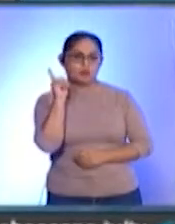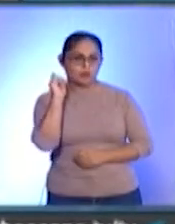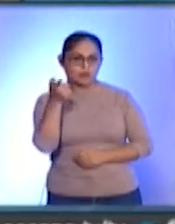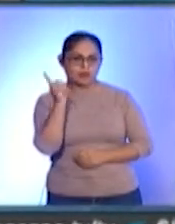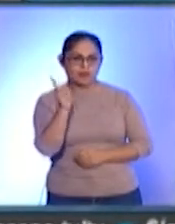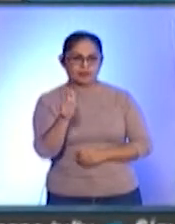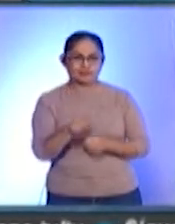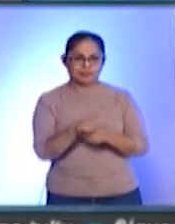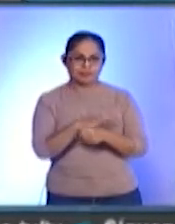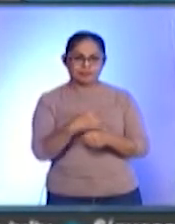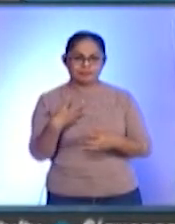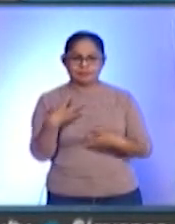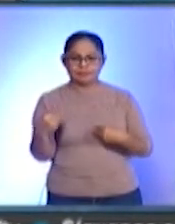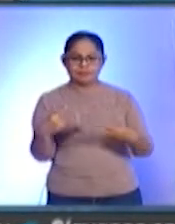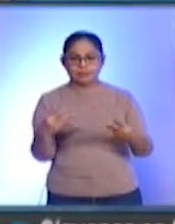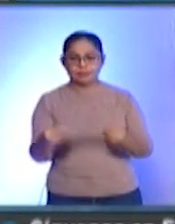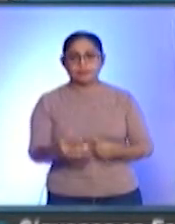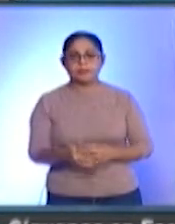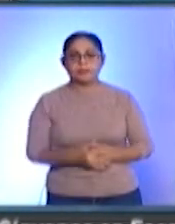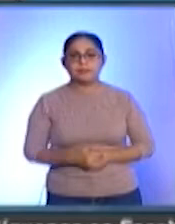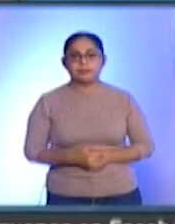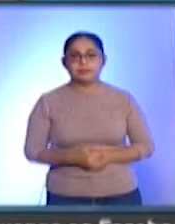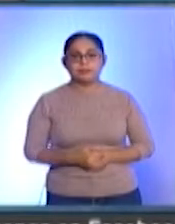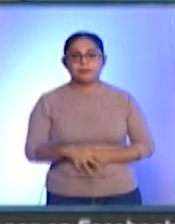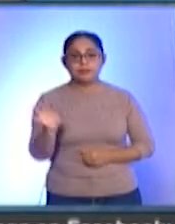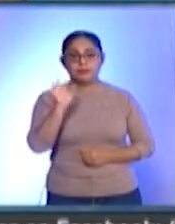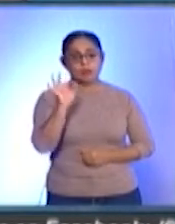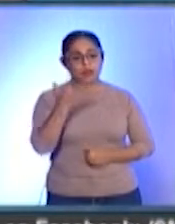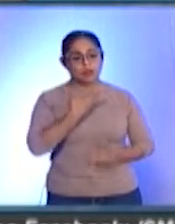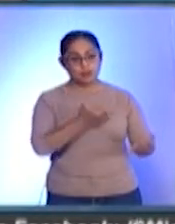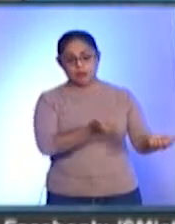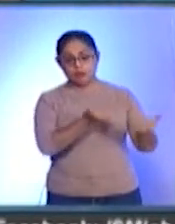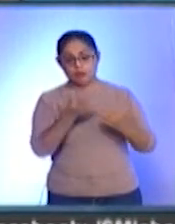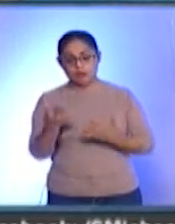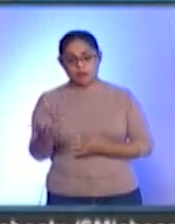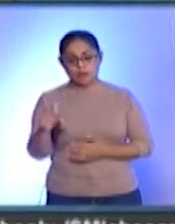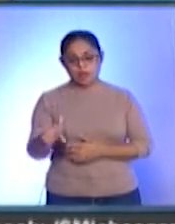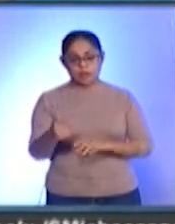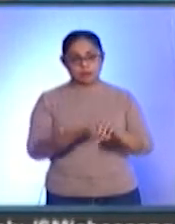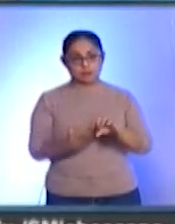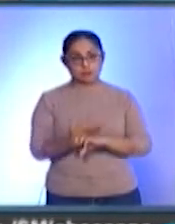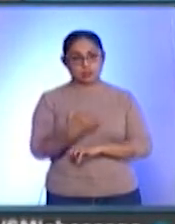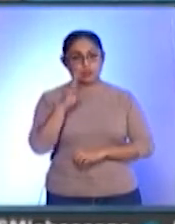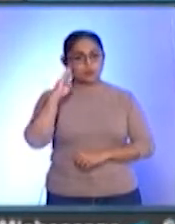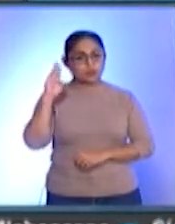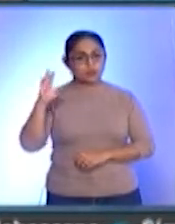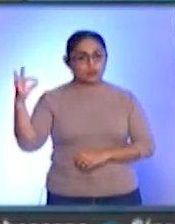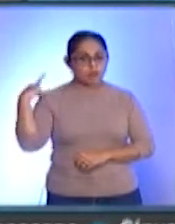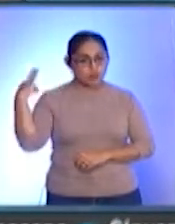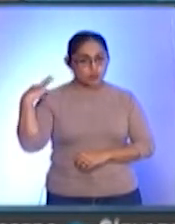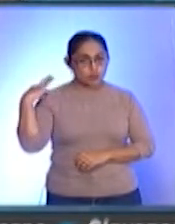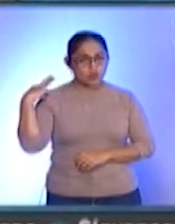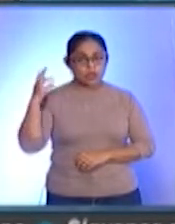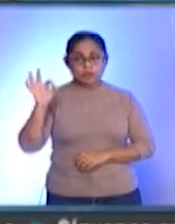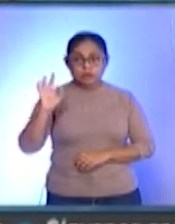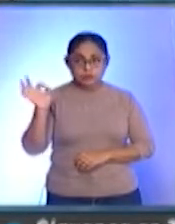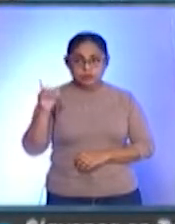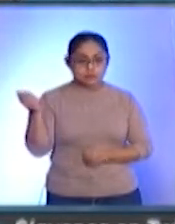Entonces, si nos llega de vacuna al estado de Michoacán, sobre todo en esta de